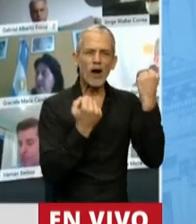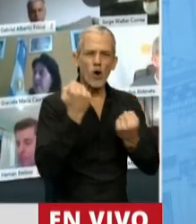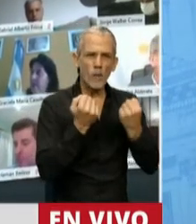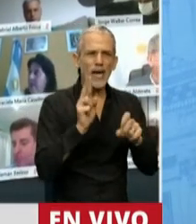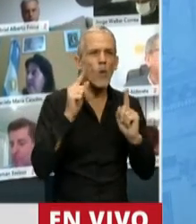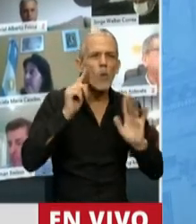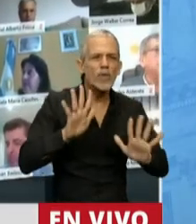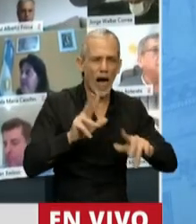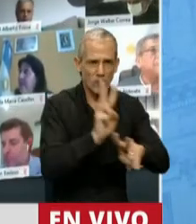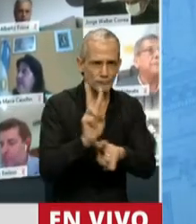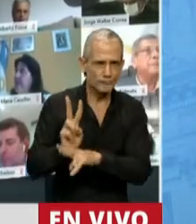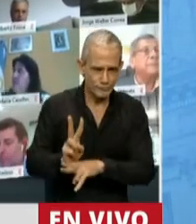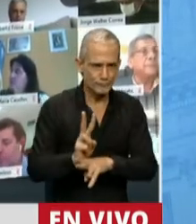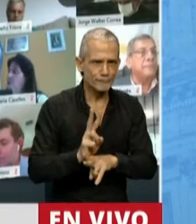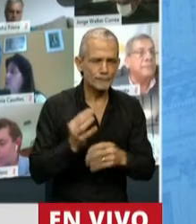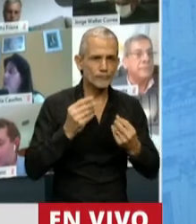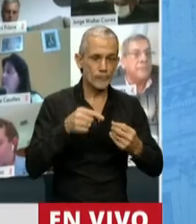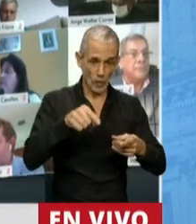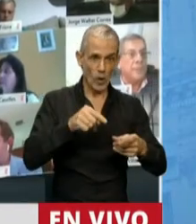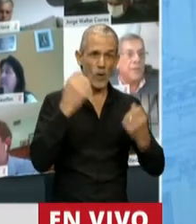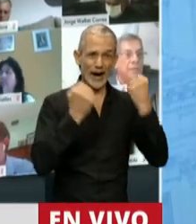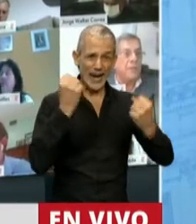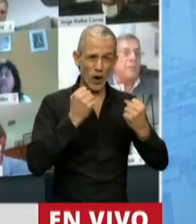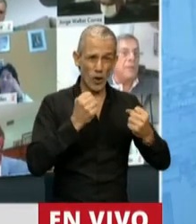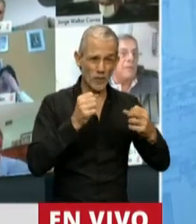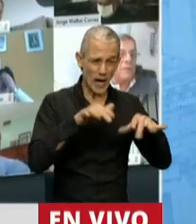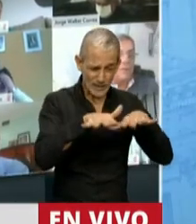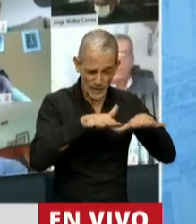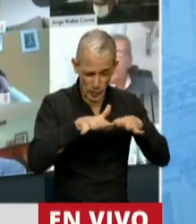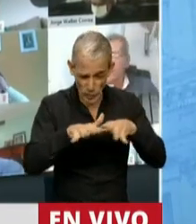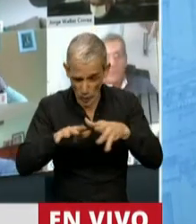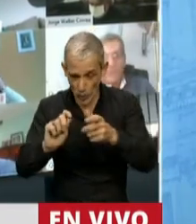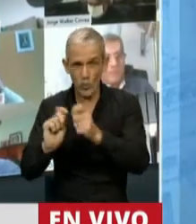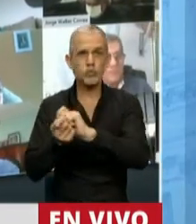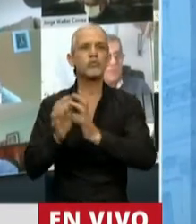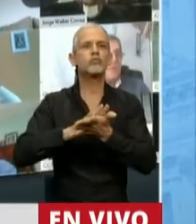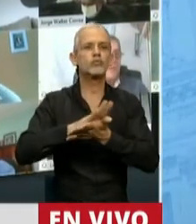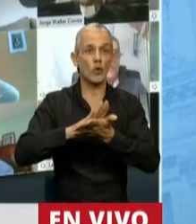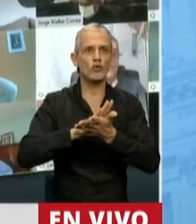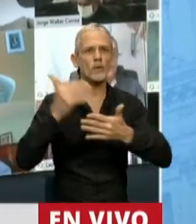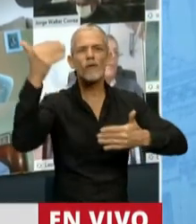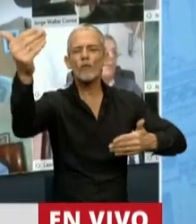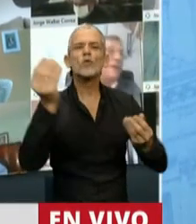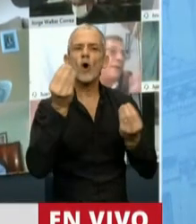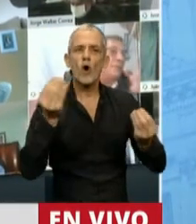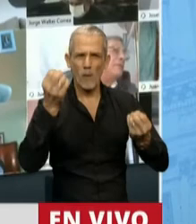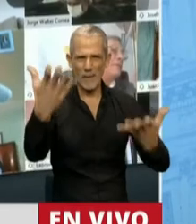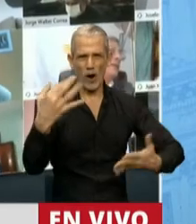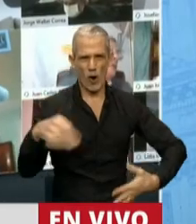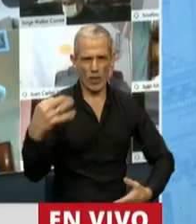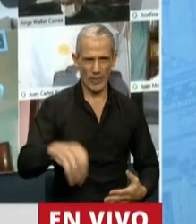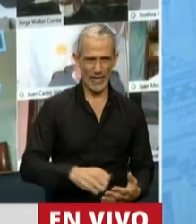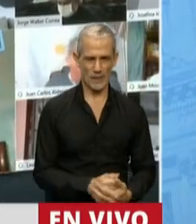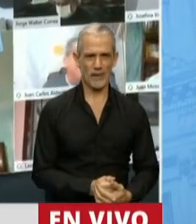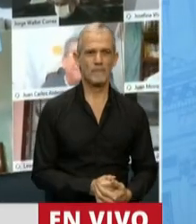no solo significa atravesar esta recesión presente, sino proveer de un horizonte. Si la política no provee de un horizonte,